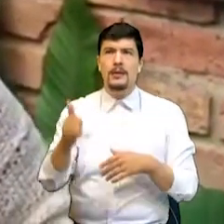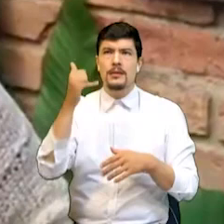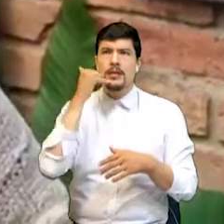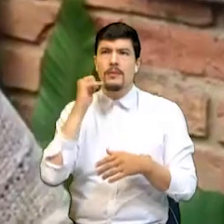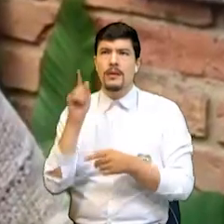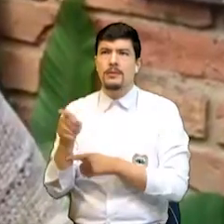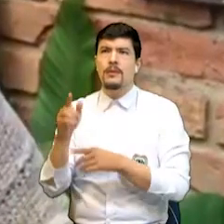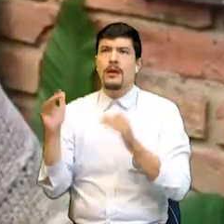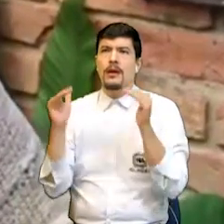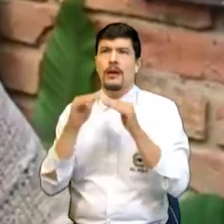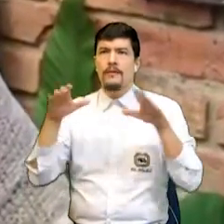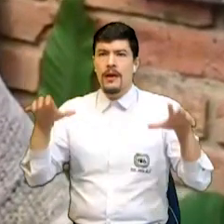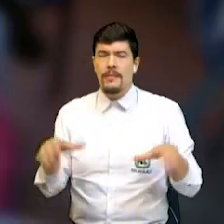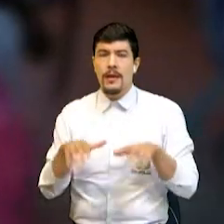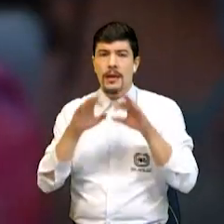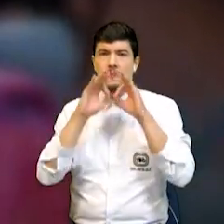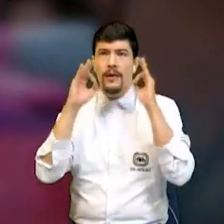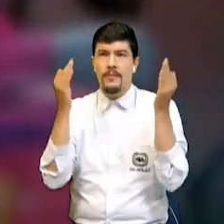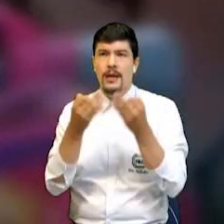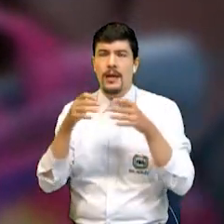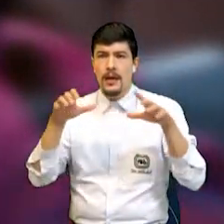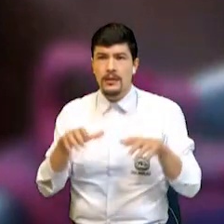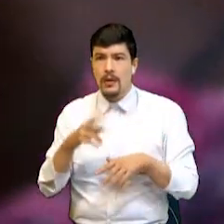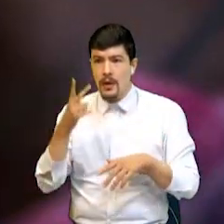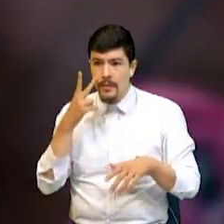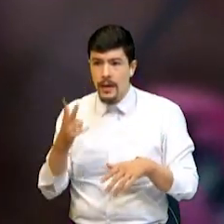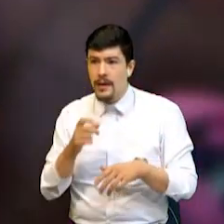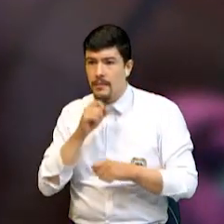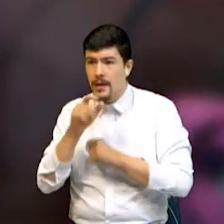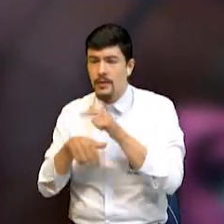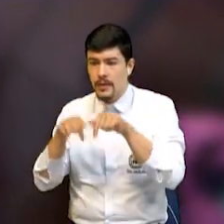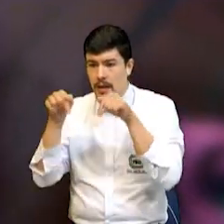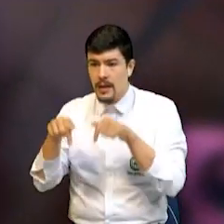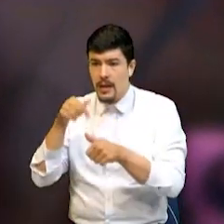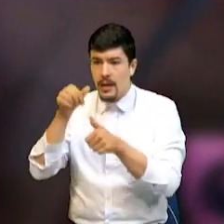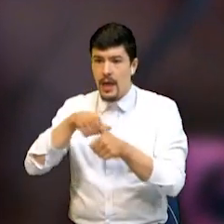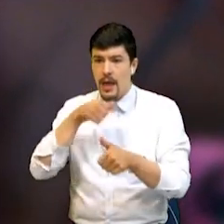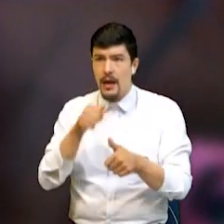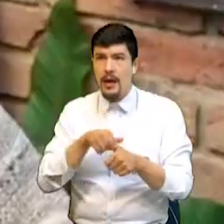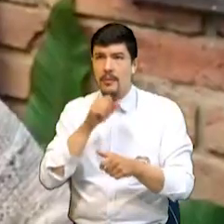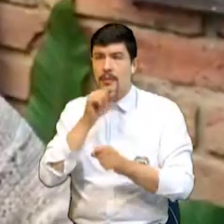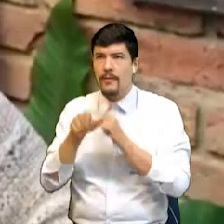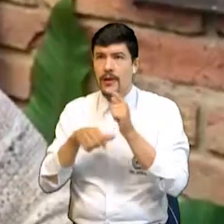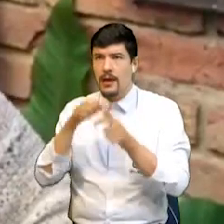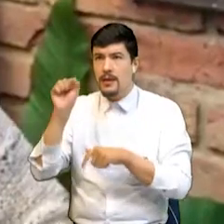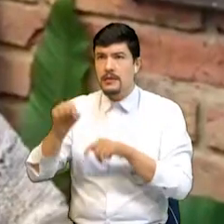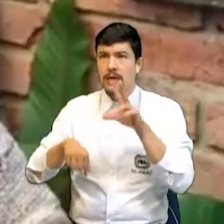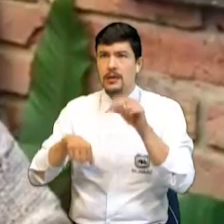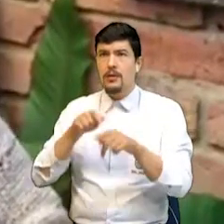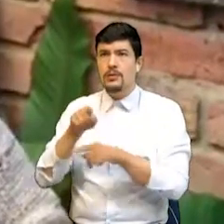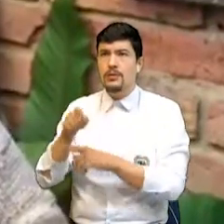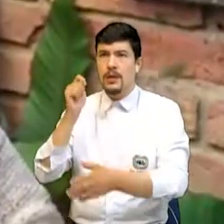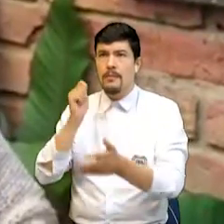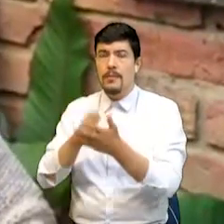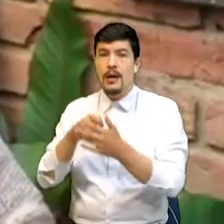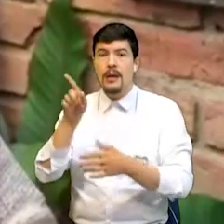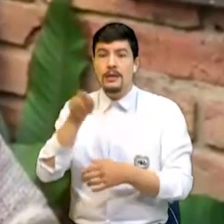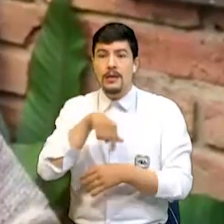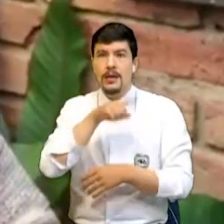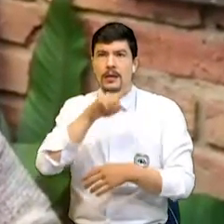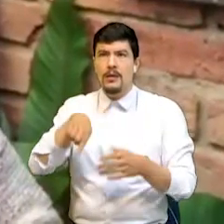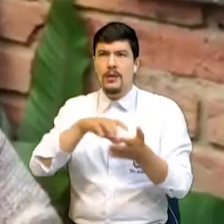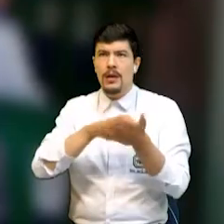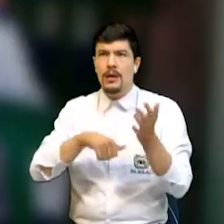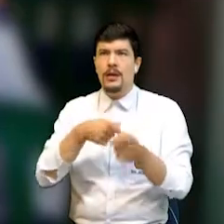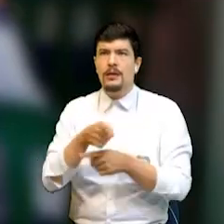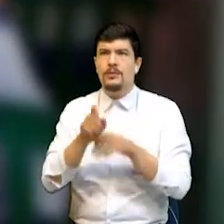nación y familia de nación viene y mira a ver y pregunta a cada profesor si uno ha cancelado o no ha cancelado o si no le quita lo de